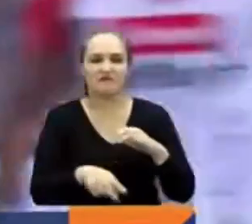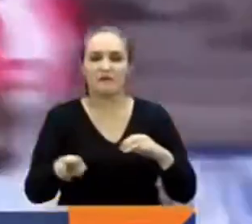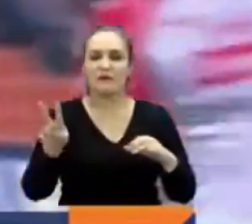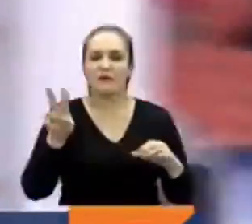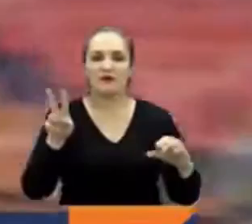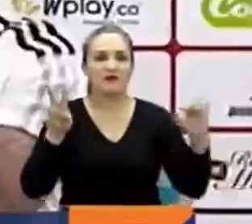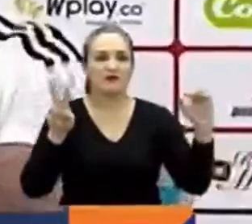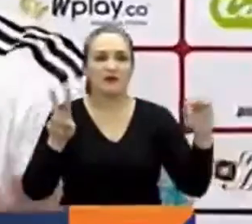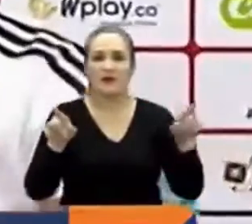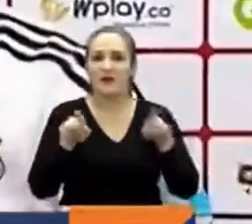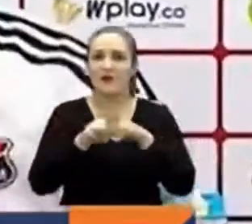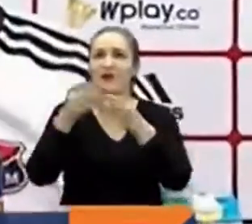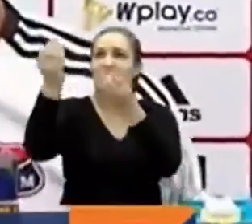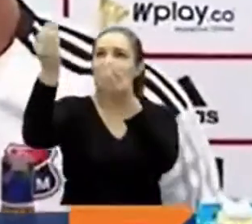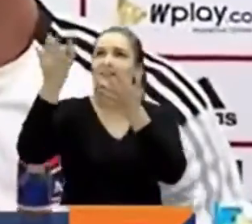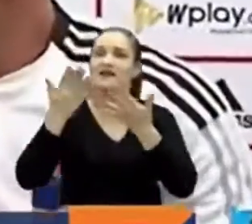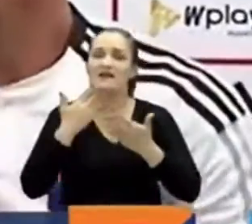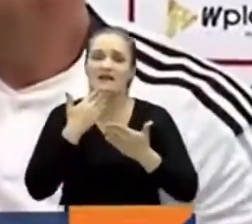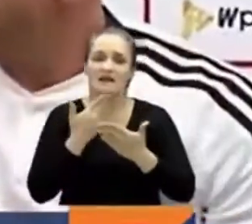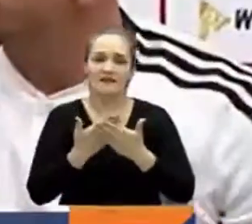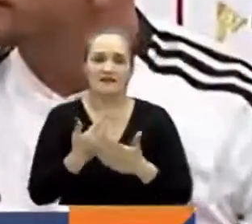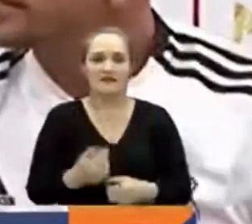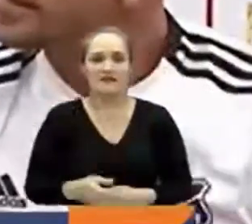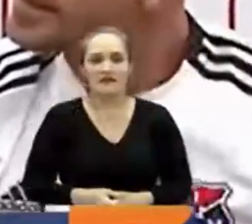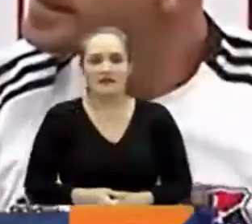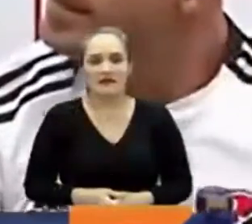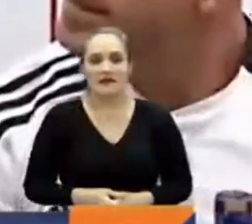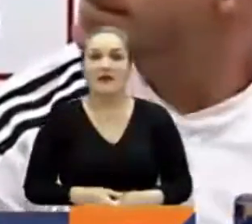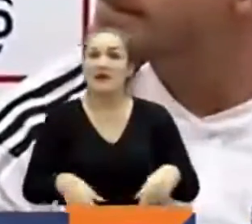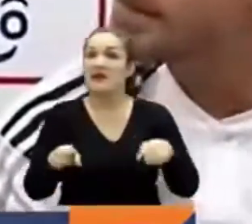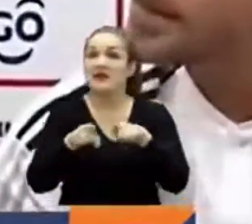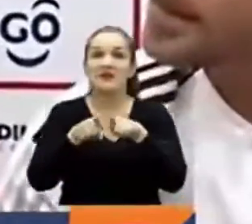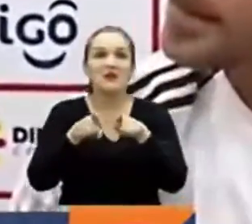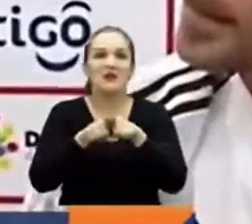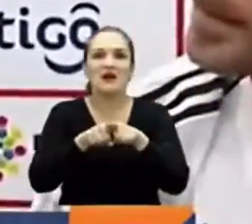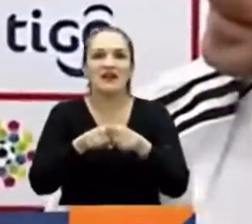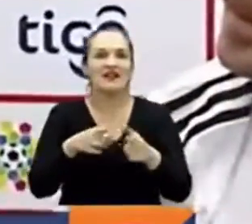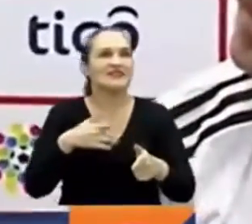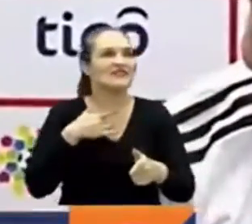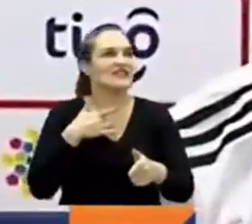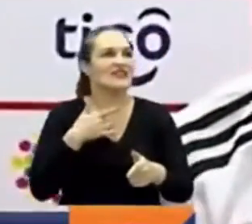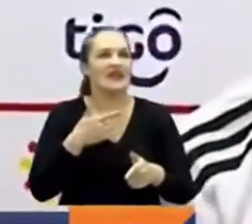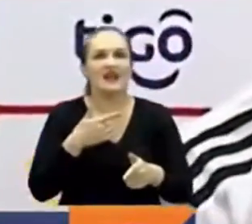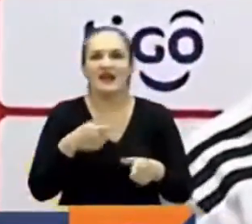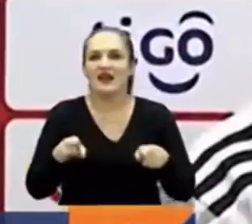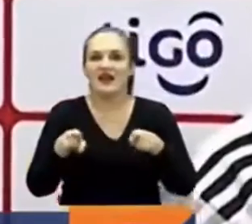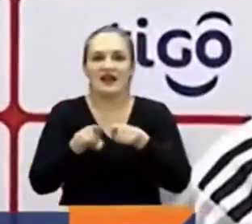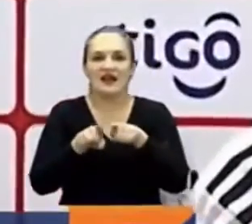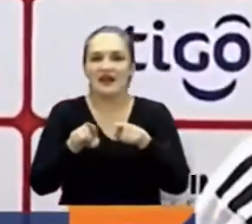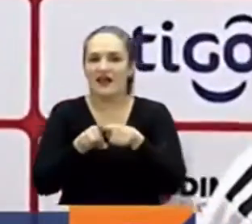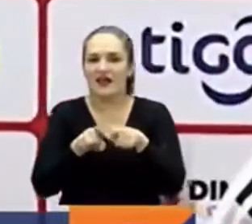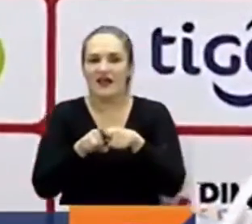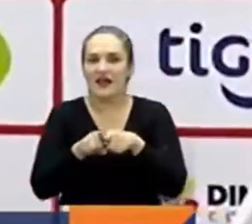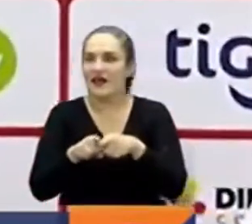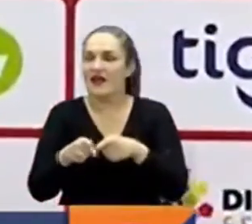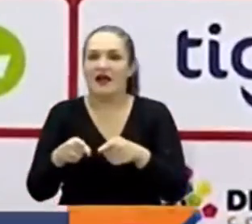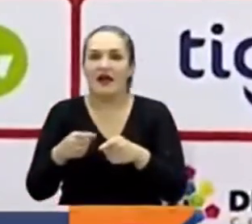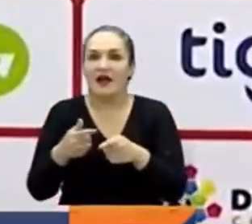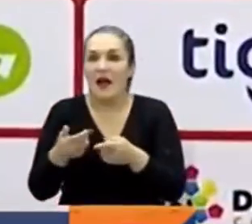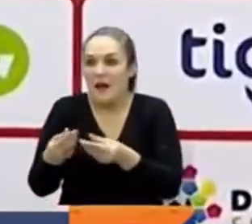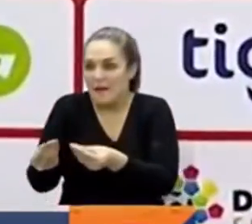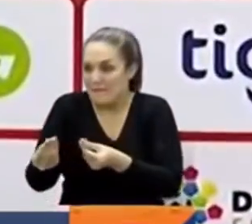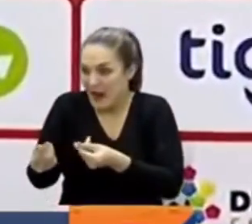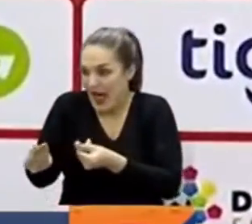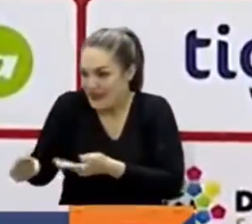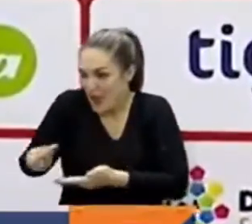como un regalo del cielo. Como dicen por ahí, como si nos hubieran mandado un sobre lleno de plata. No, obviamente